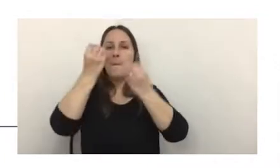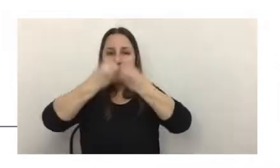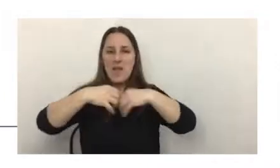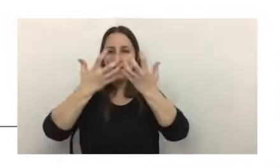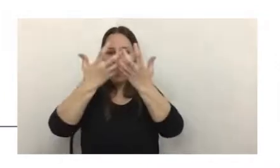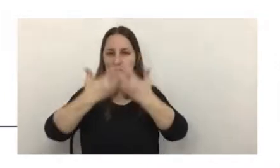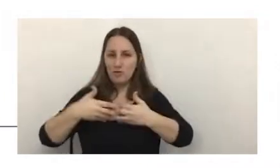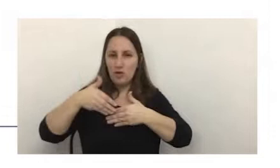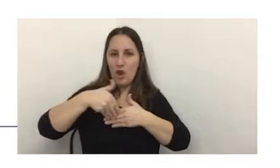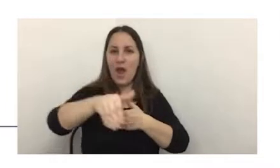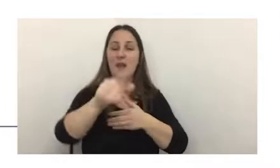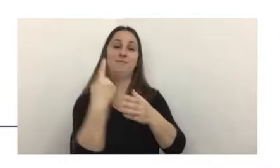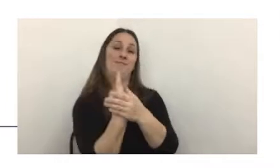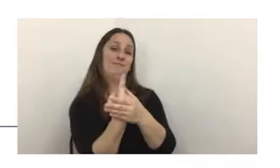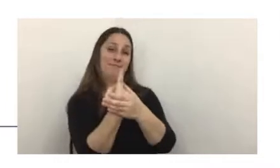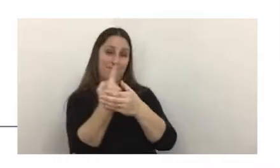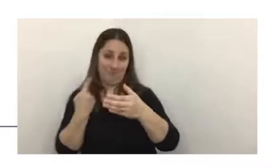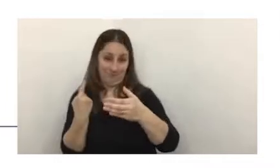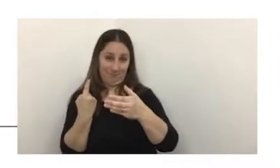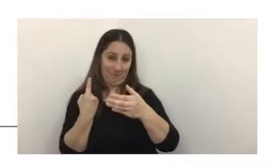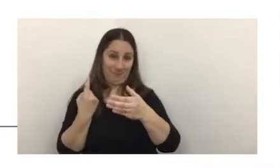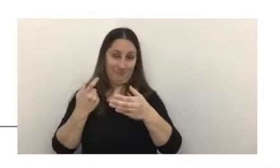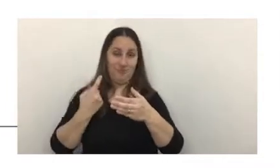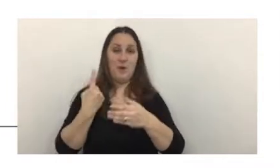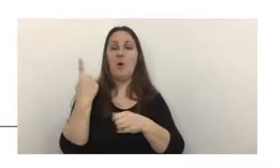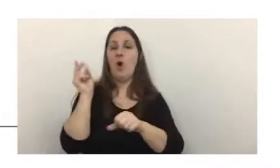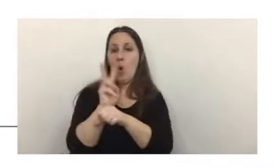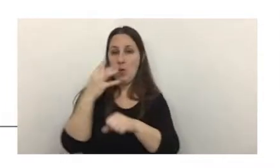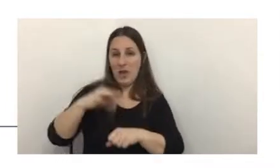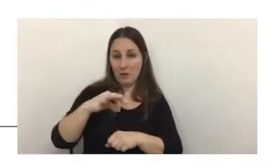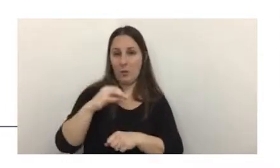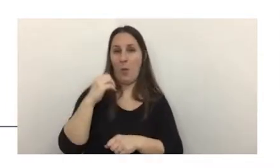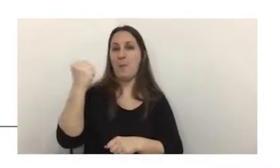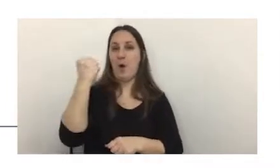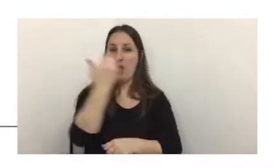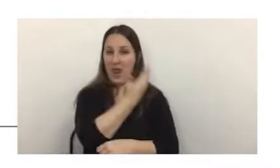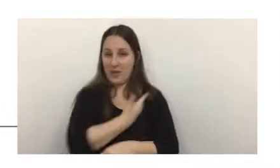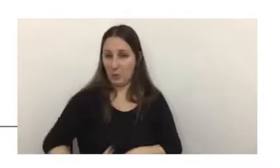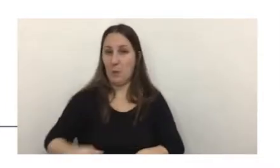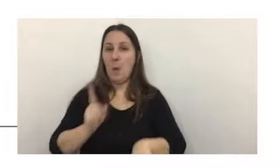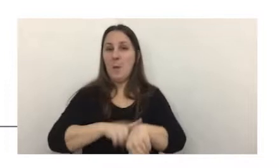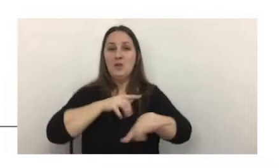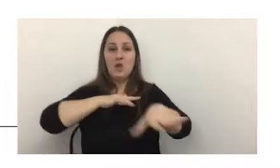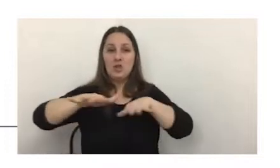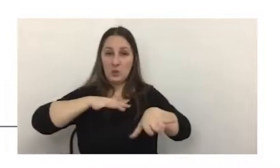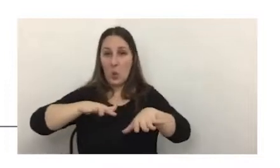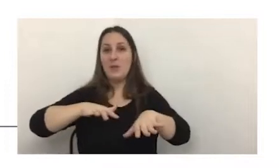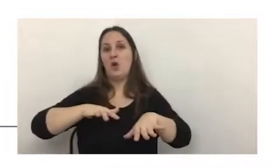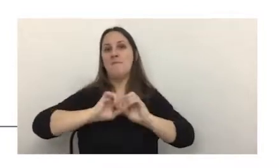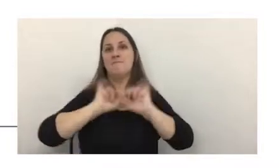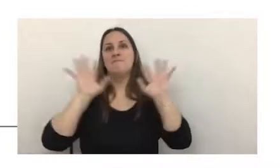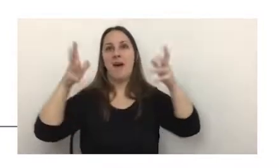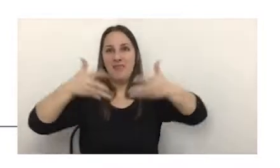del aislamiento preventivo y obligatorio que dispuso el Poder Ejecutivo ante el marco de